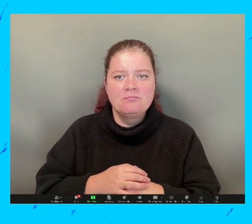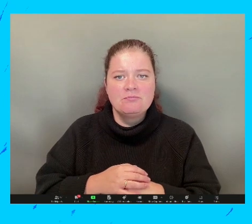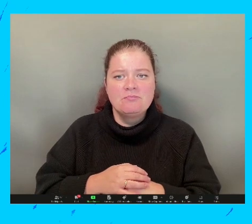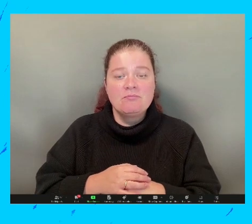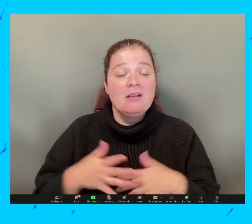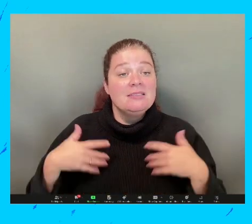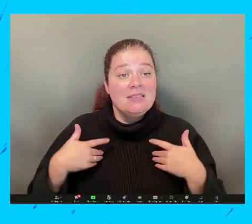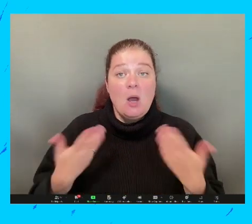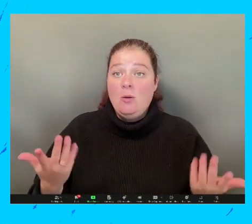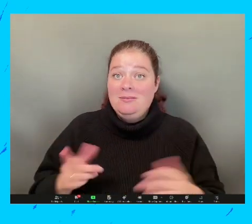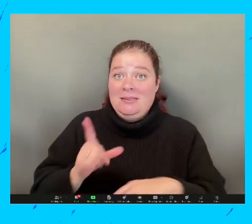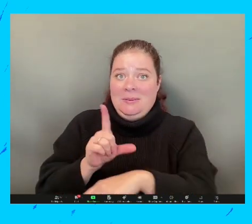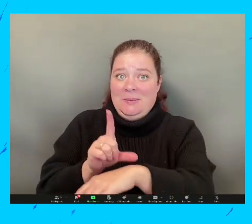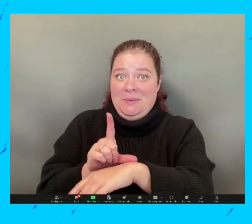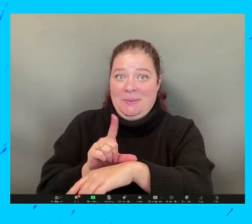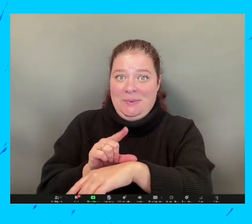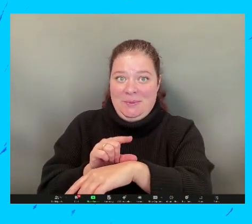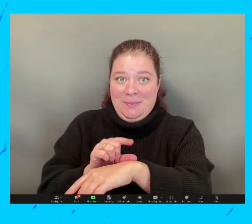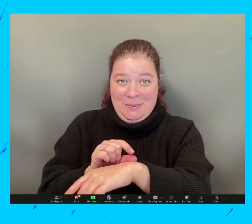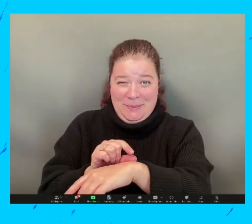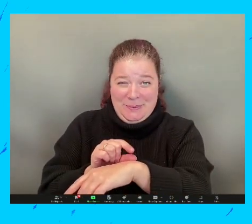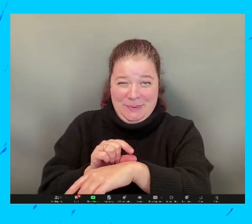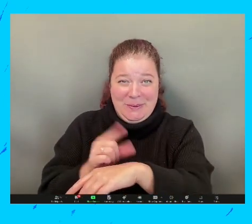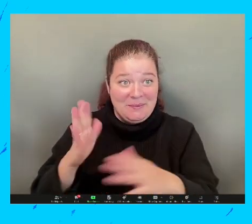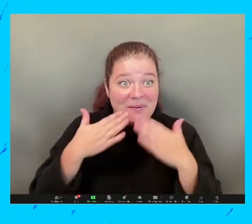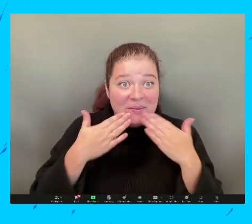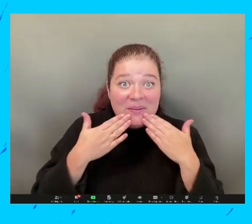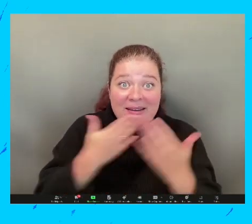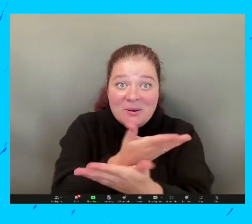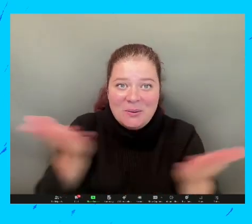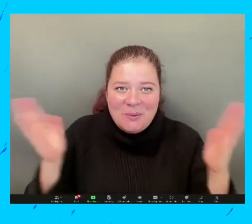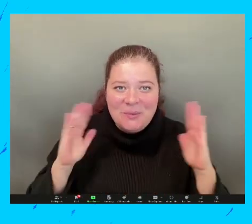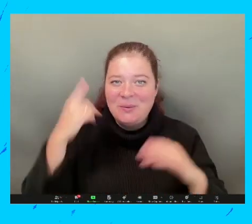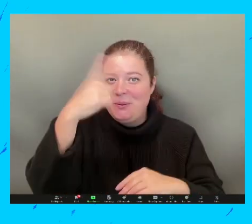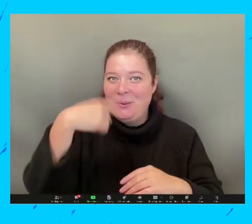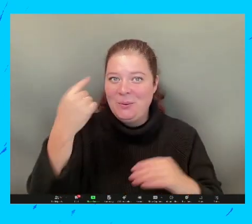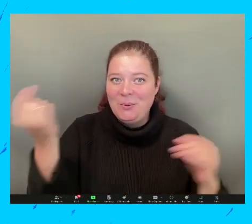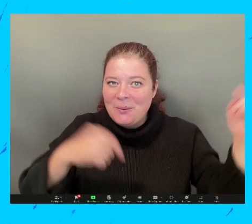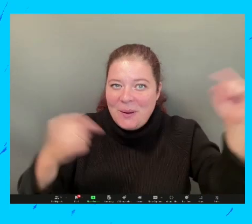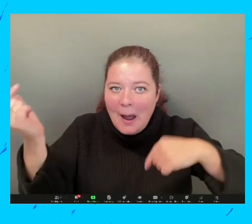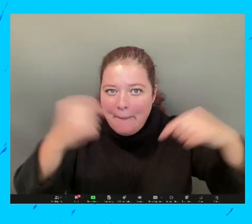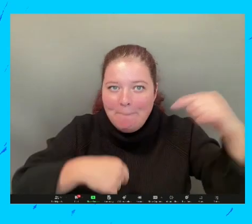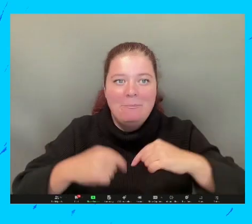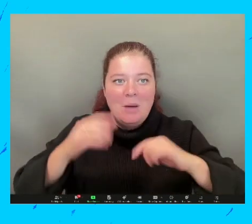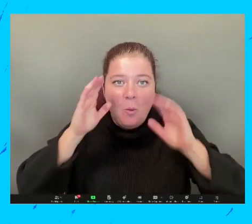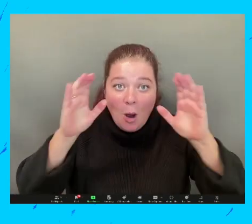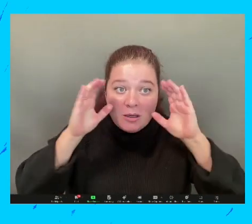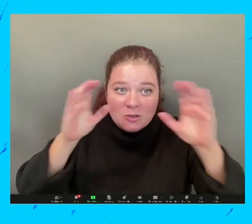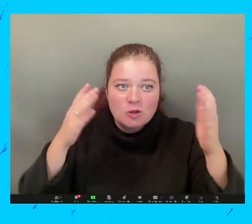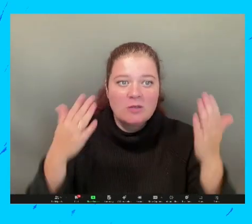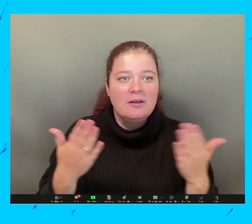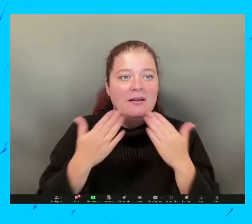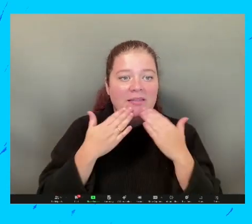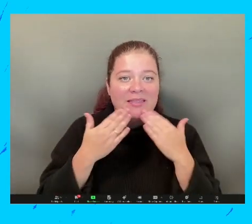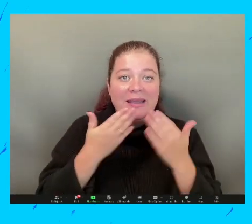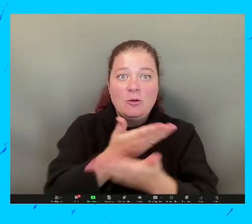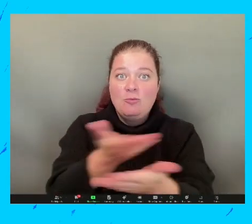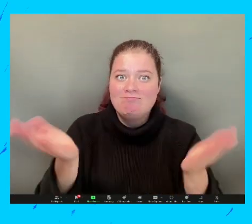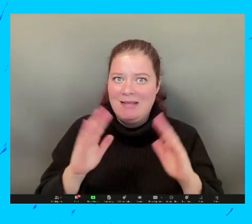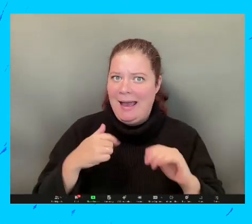Así que, bueno, dicho eso, muchas gracias a todos que se han conectado y